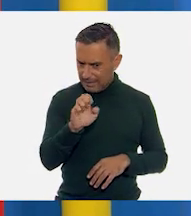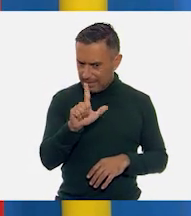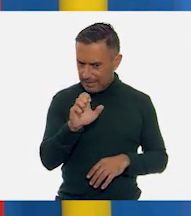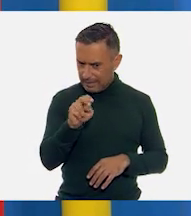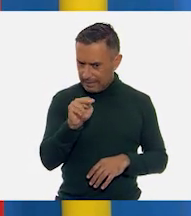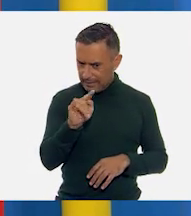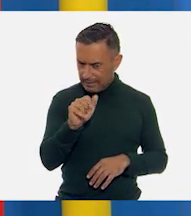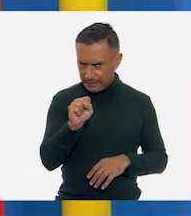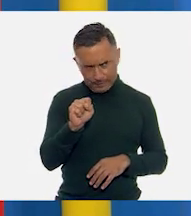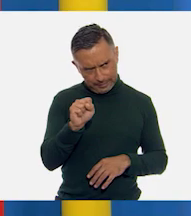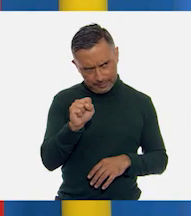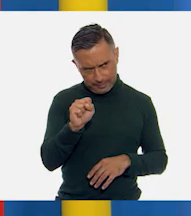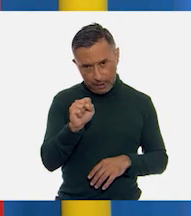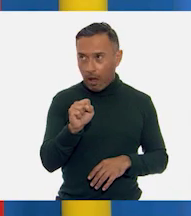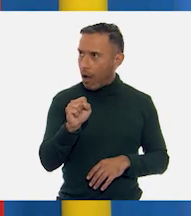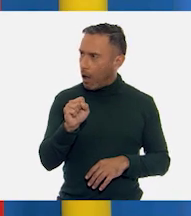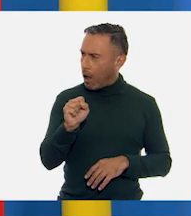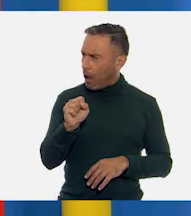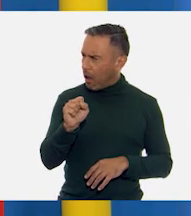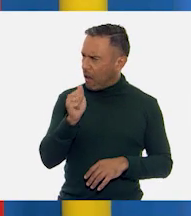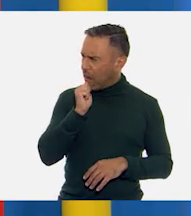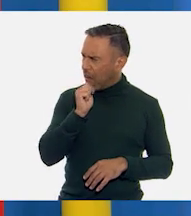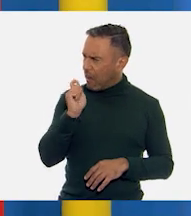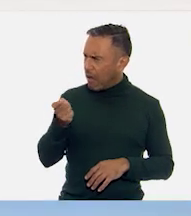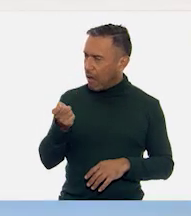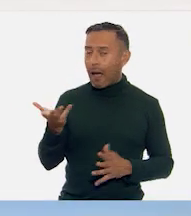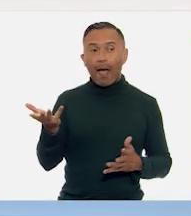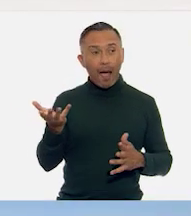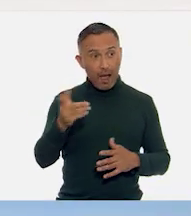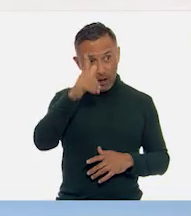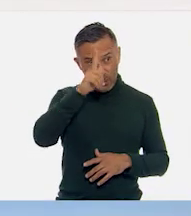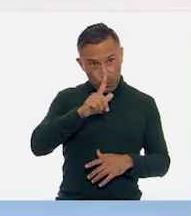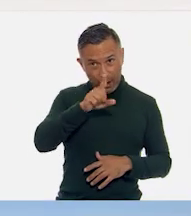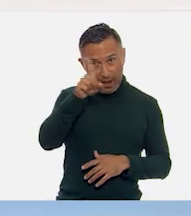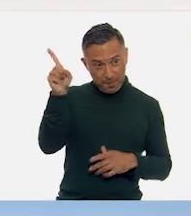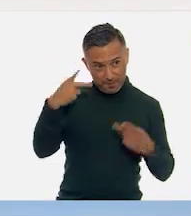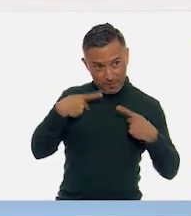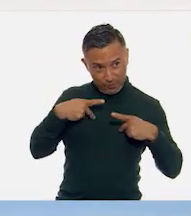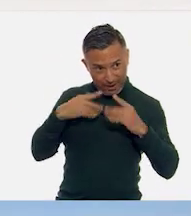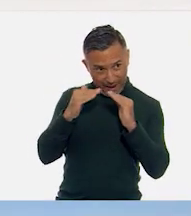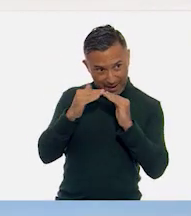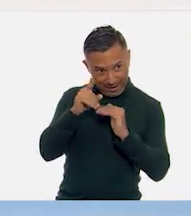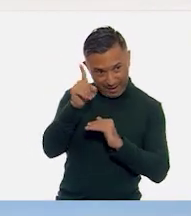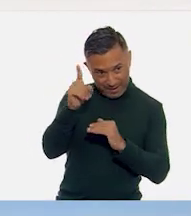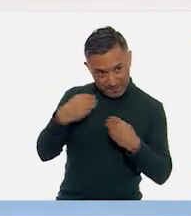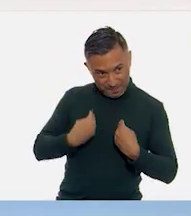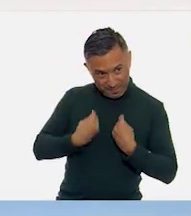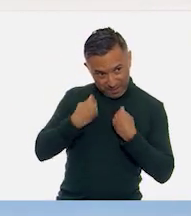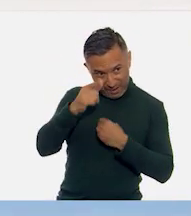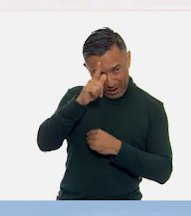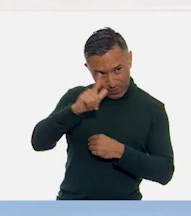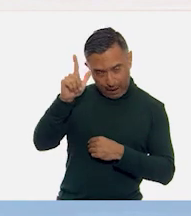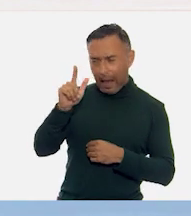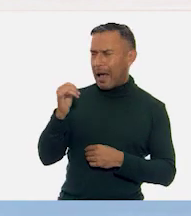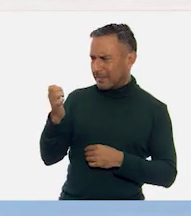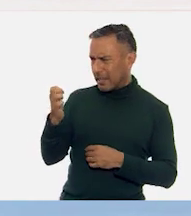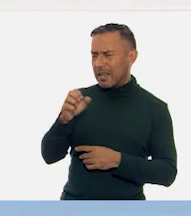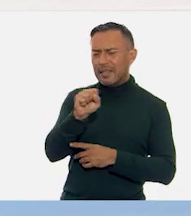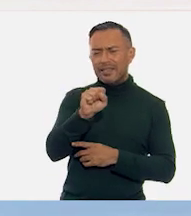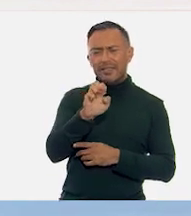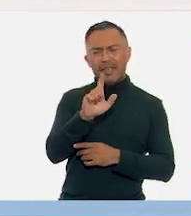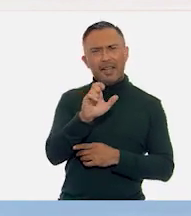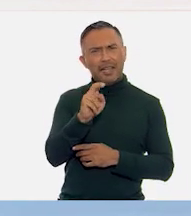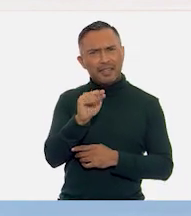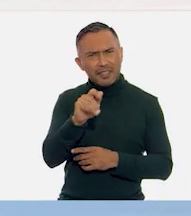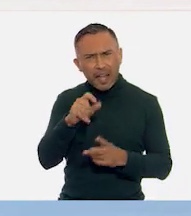habitantes de la luna. Ah, sí, sí, a todos ellos. A los selenitas y a los lunáticos y a todos. A mi